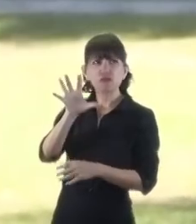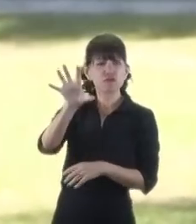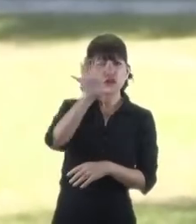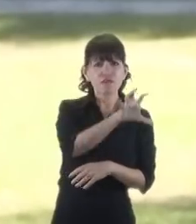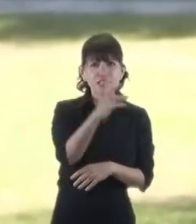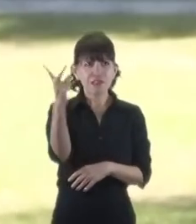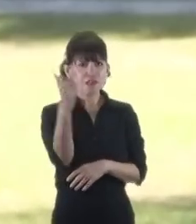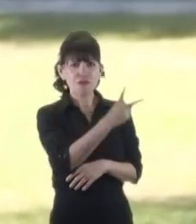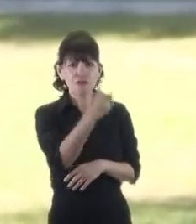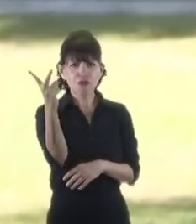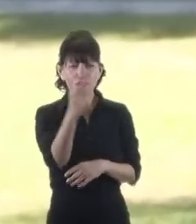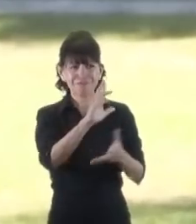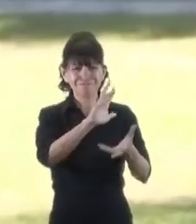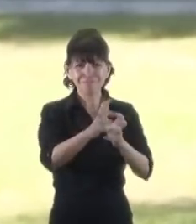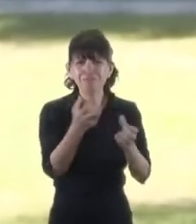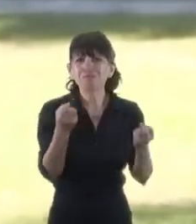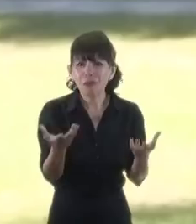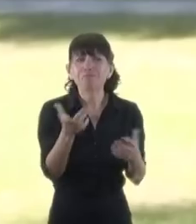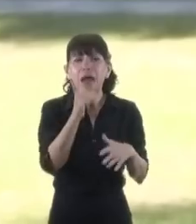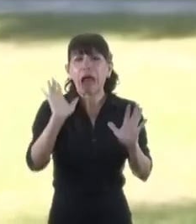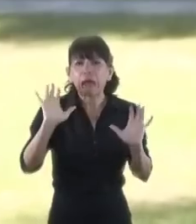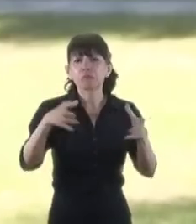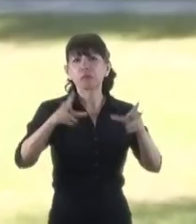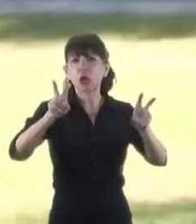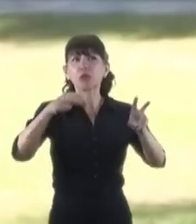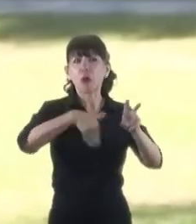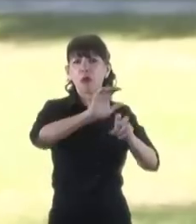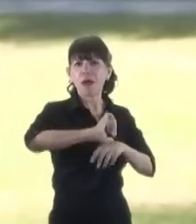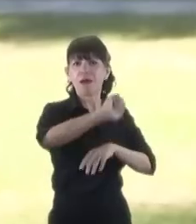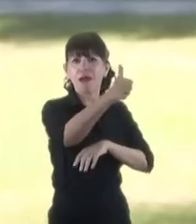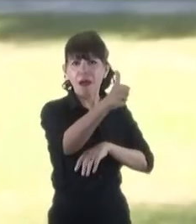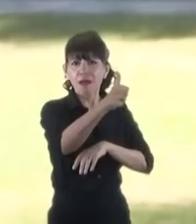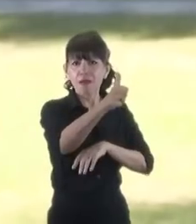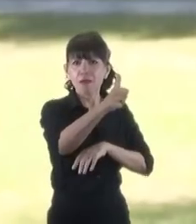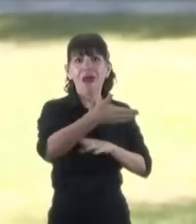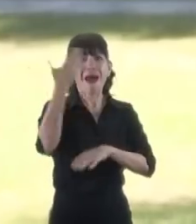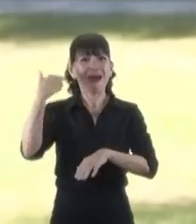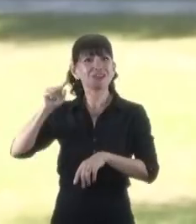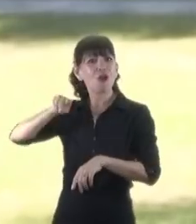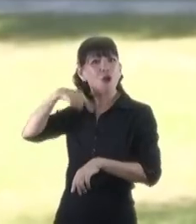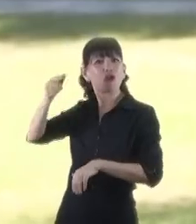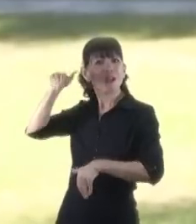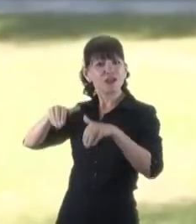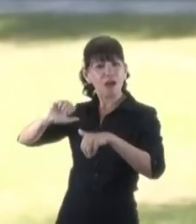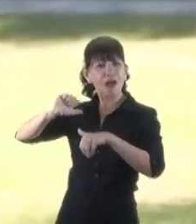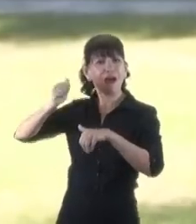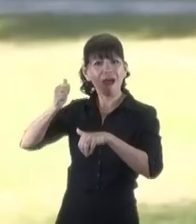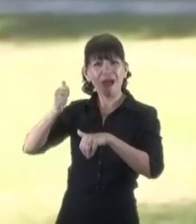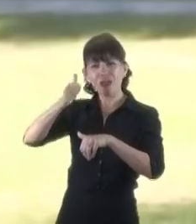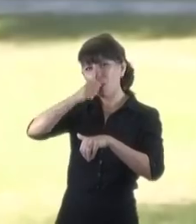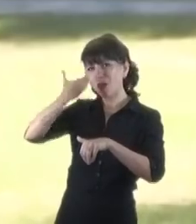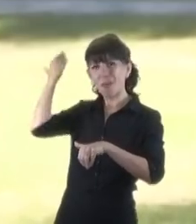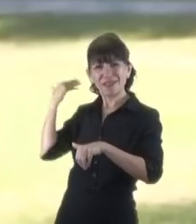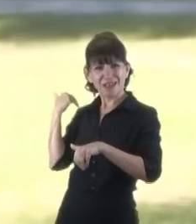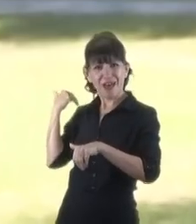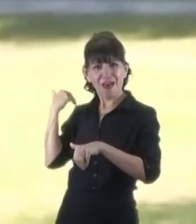proyectaba el triunfo del peronismo que se habrían sumado a otros triunfos del oficialismo ocurridos el último domingo.